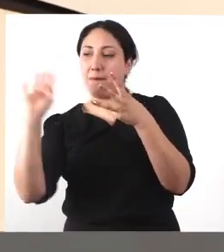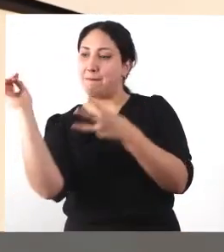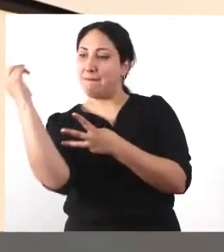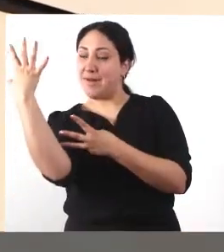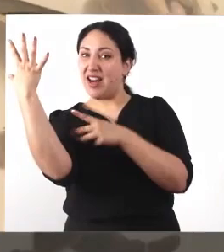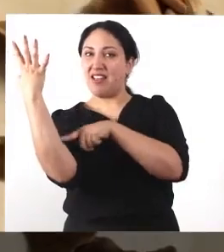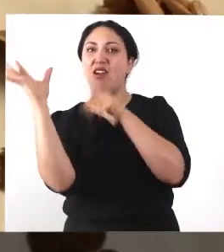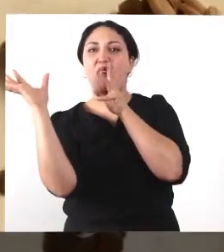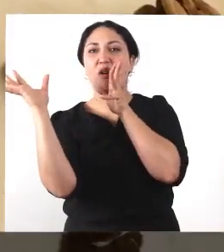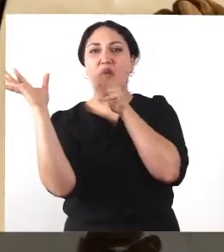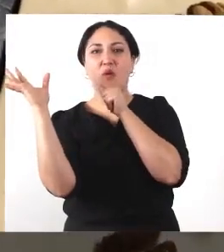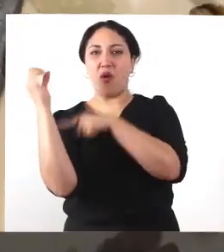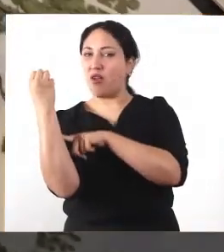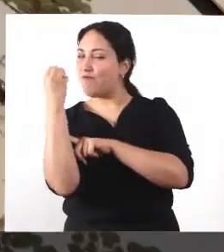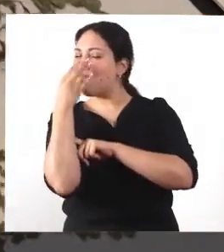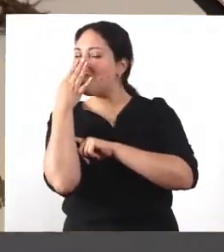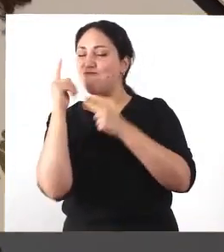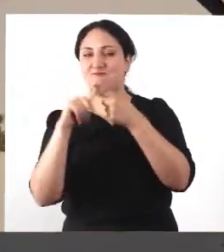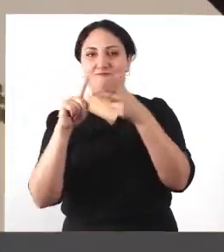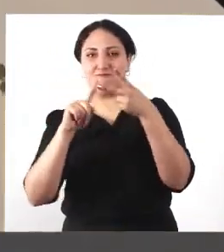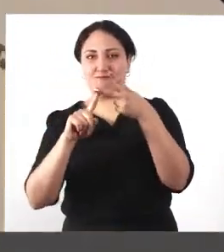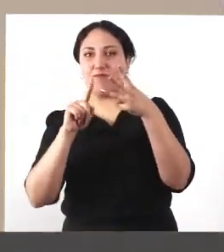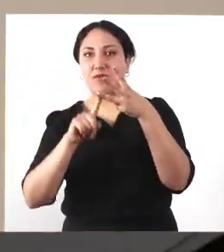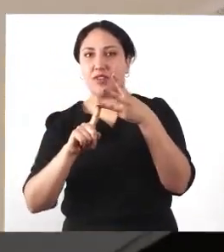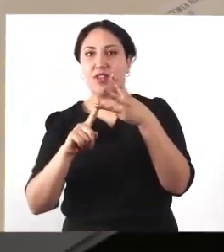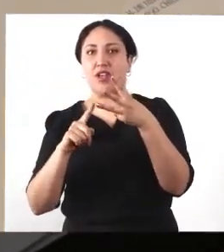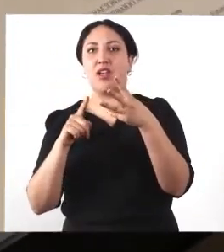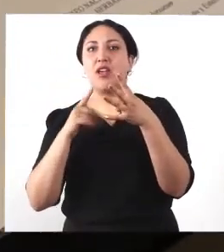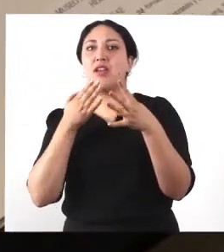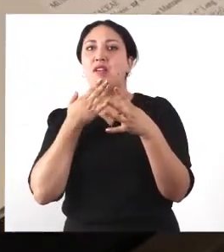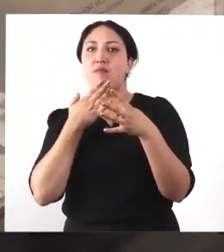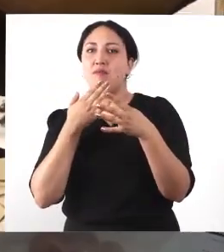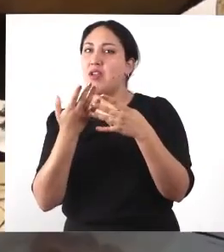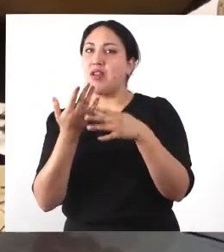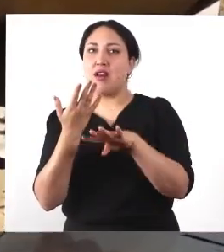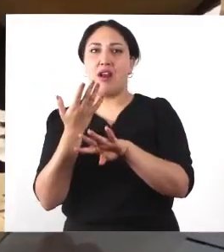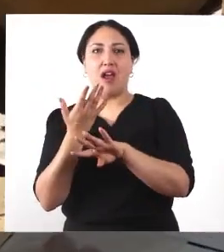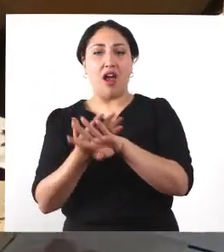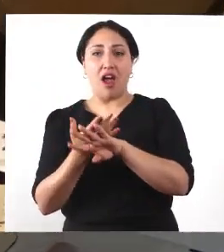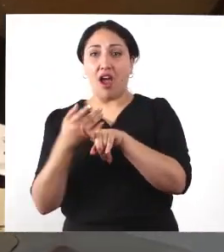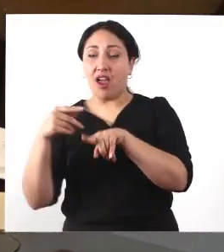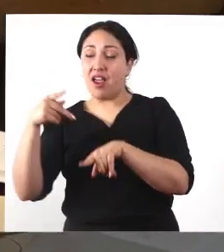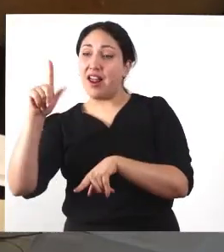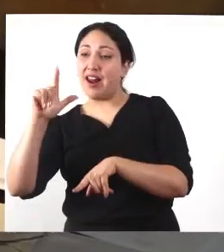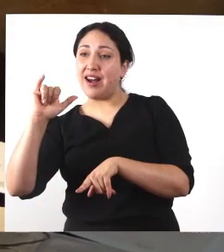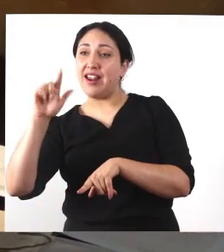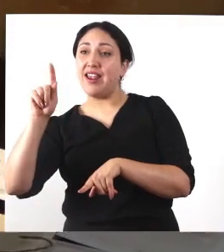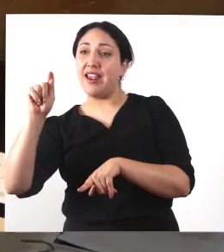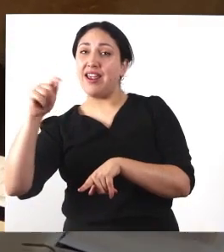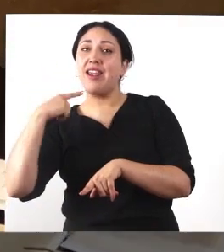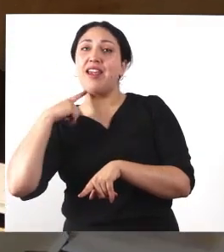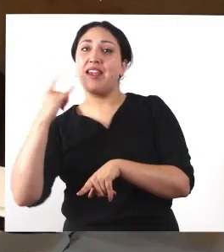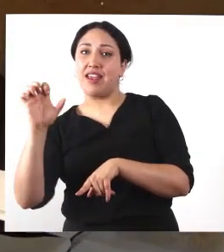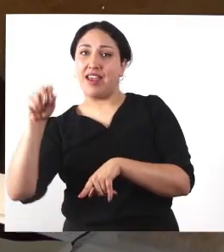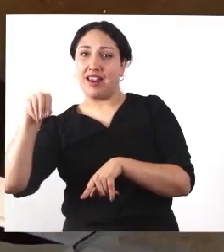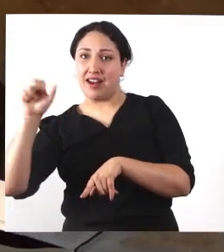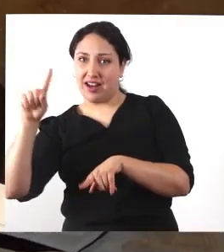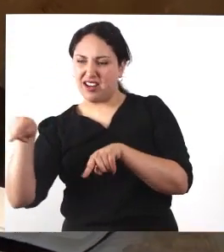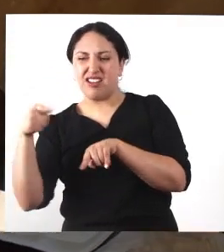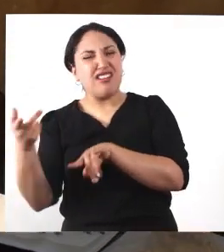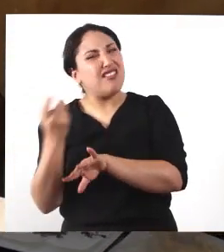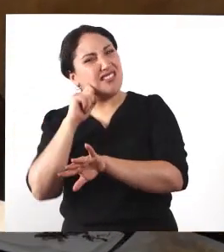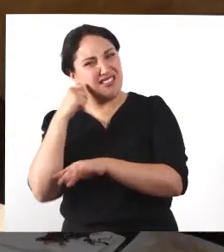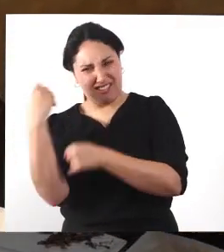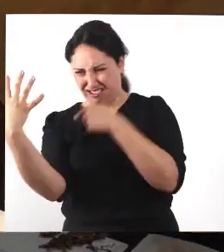helechos, los musgos, los antocerotes, las salgas y hongos y líquidos. Estos últimos dos grupos no son plantas y corresponden